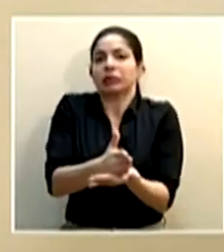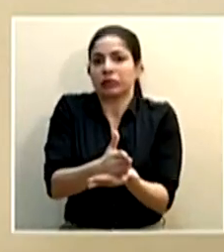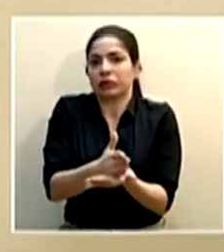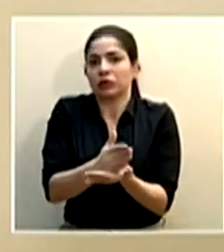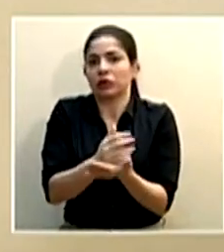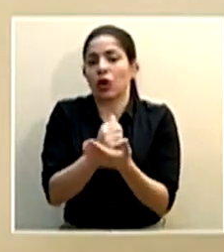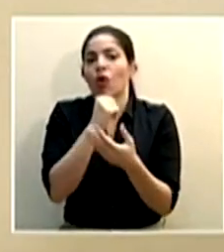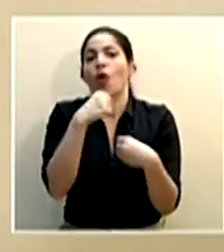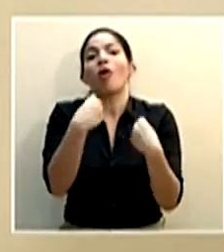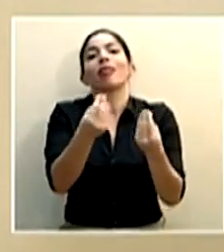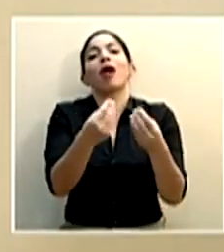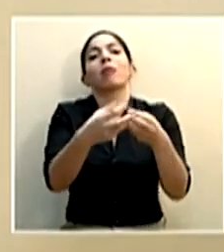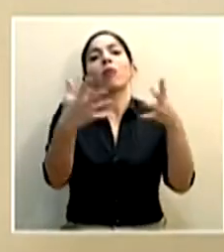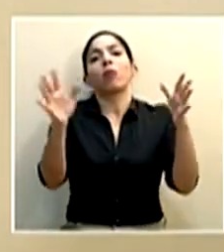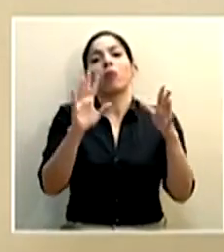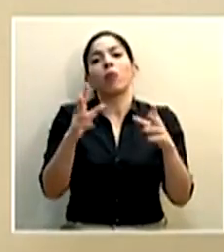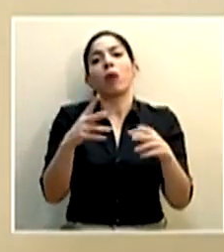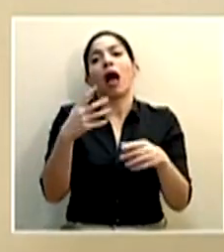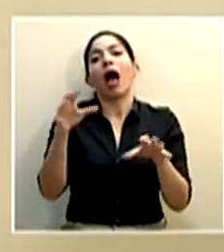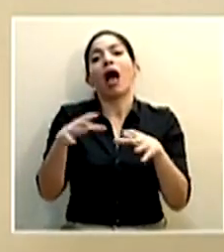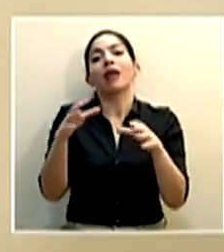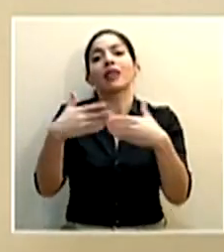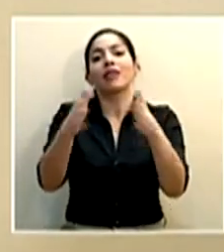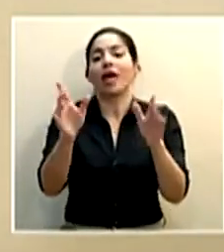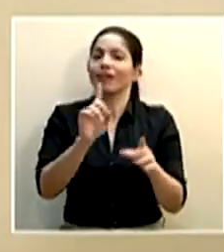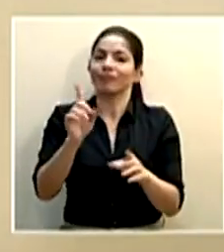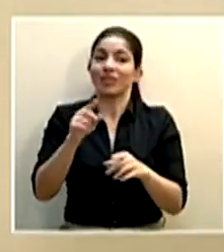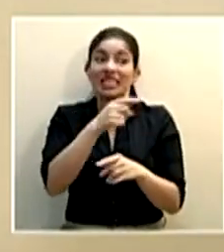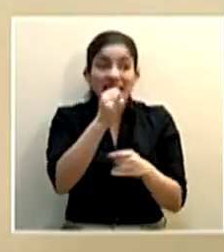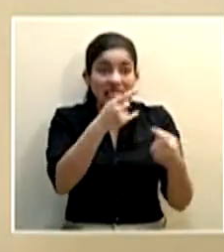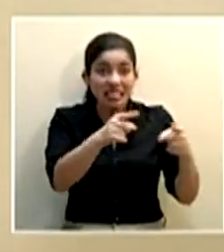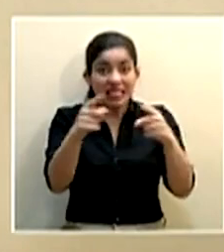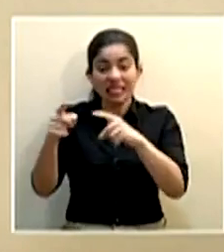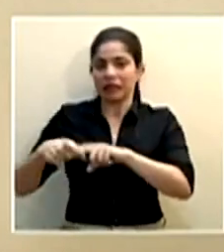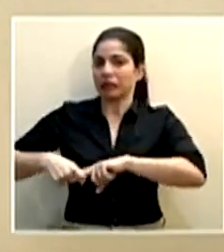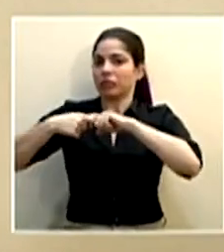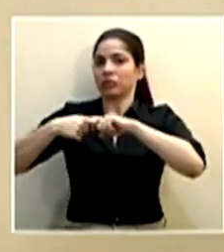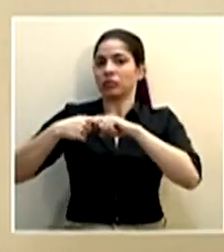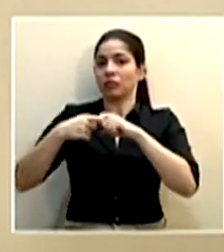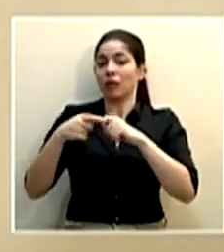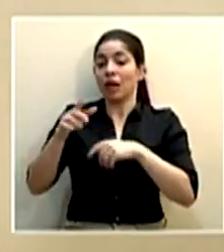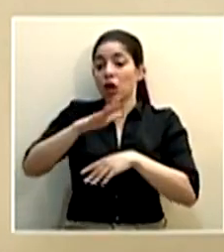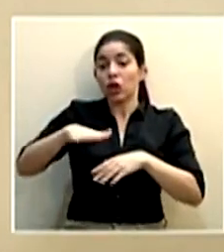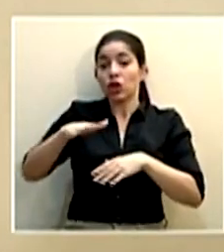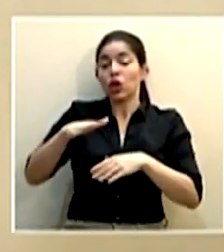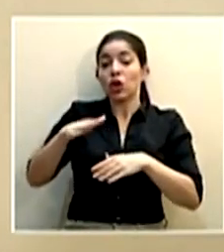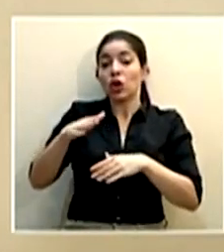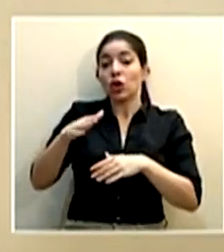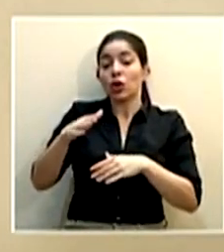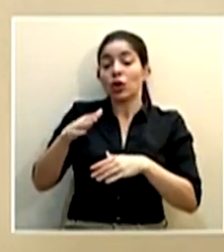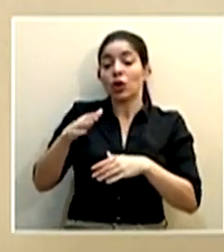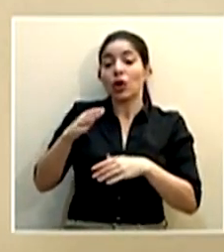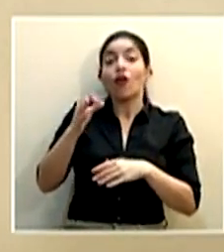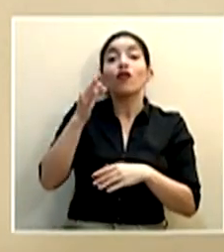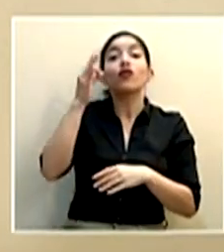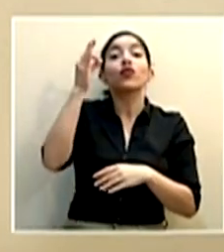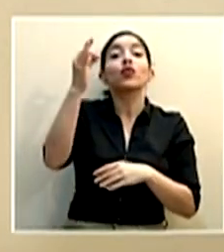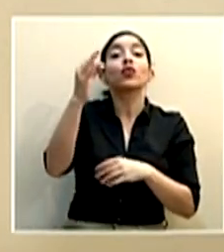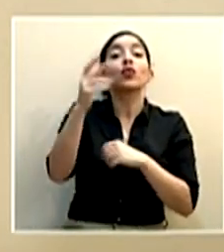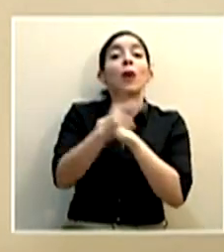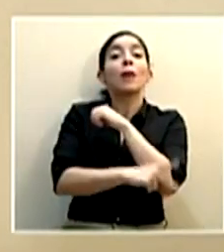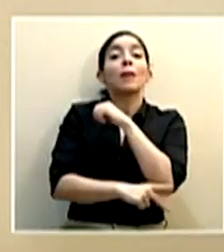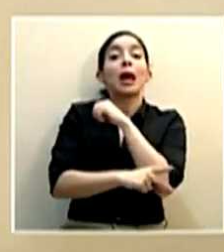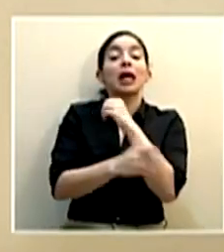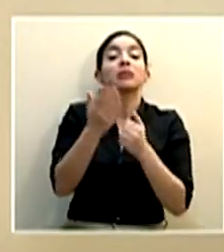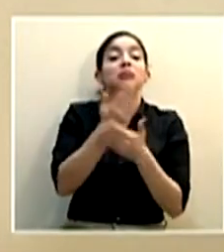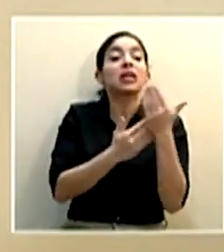para empezar a suspender actividades y aquí indico las manos del país perdón las manos el destino del país está en las manos de todos